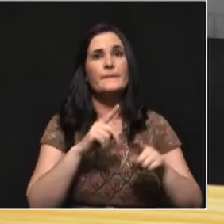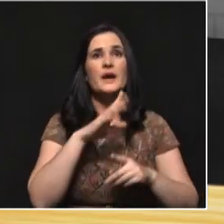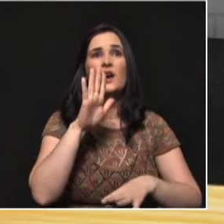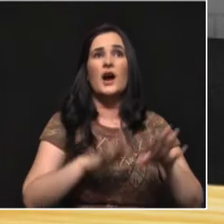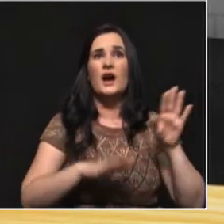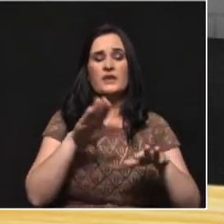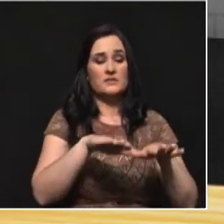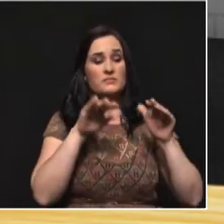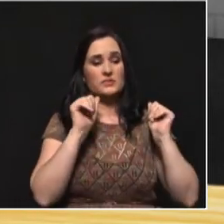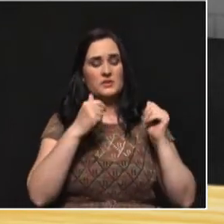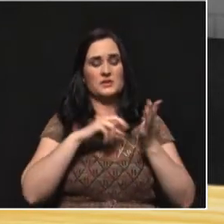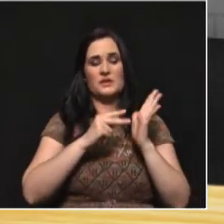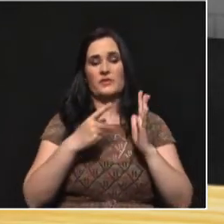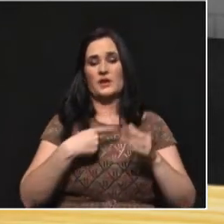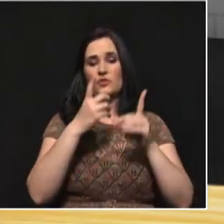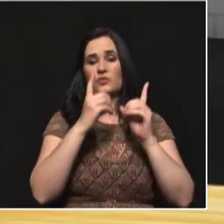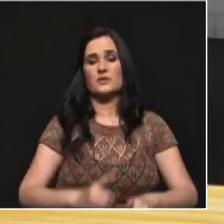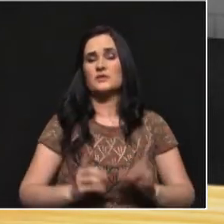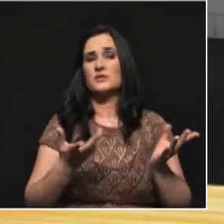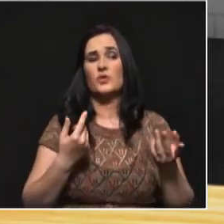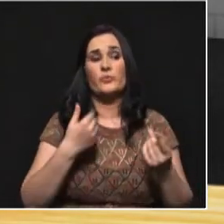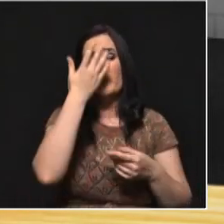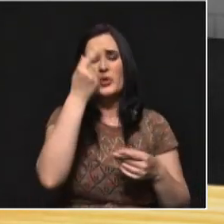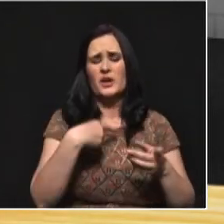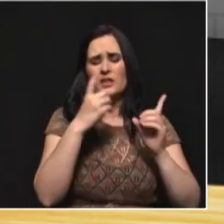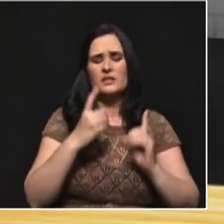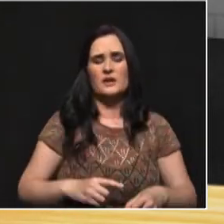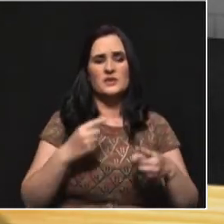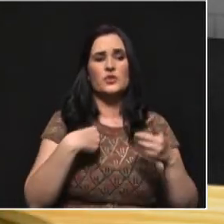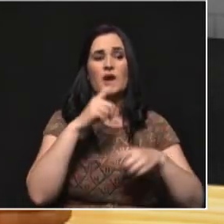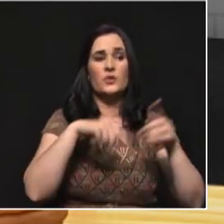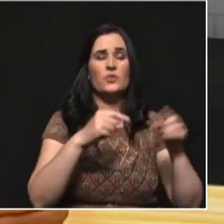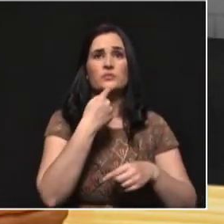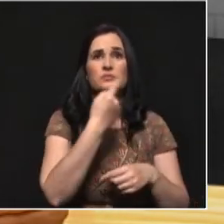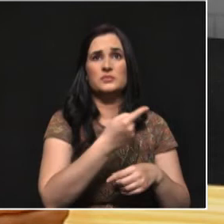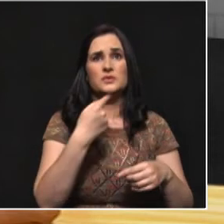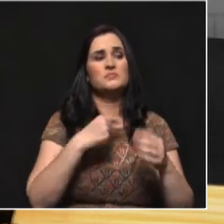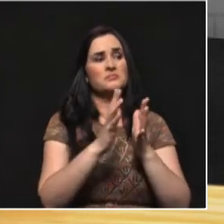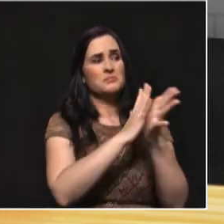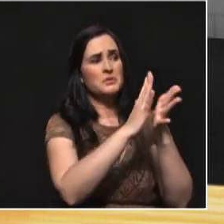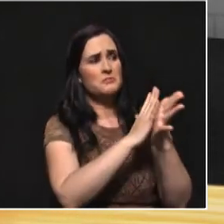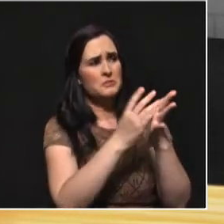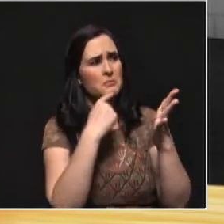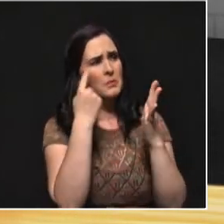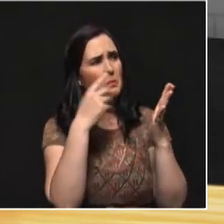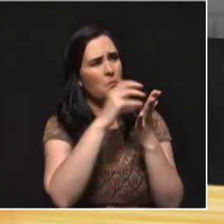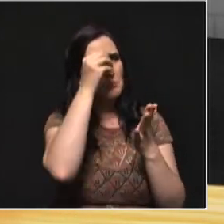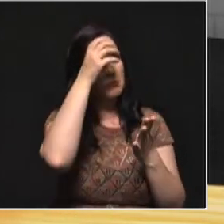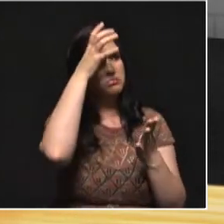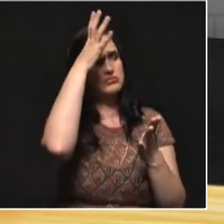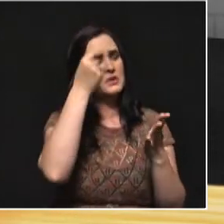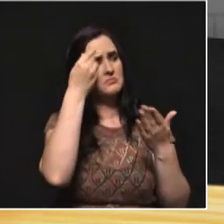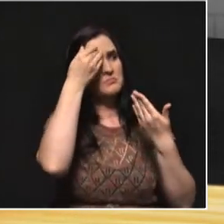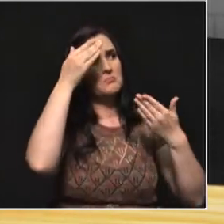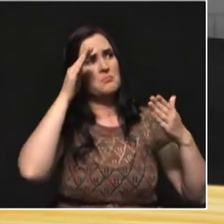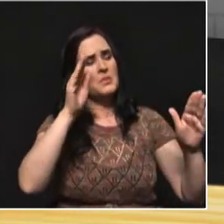no votar es una decisión. ¿Yo por qué no voto? Porque también nos encontramos los casos de ciudadanos informados, de ciudadanos que tienen un concepto amplio de